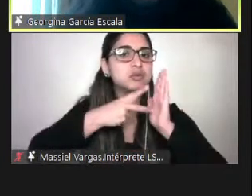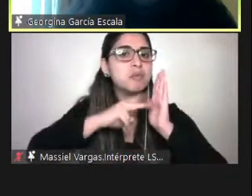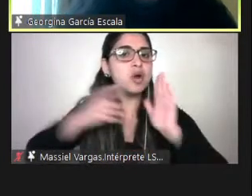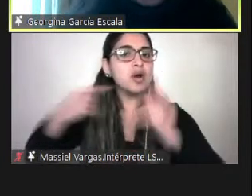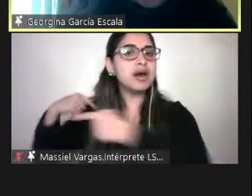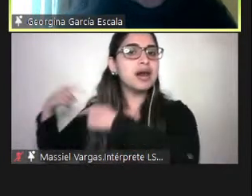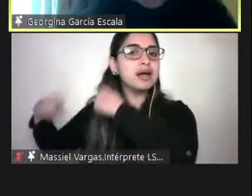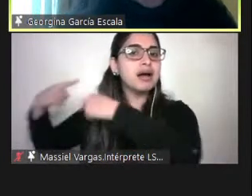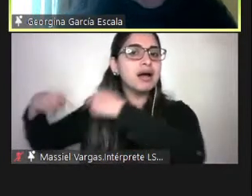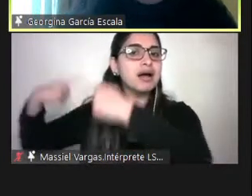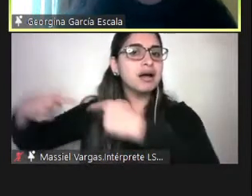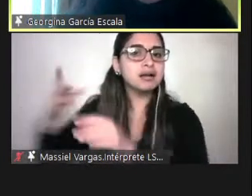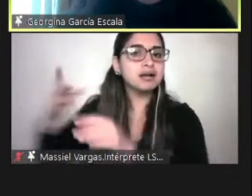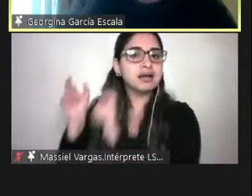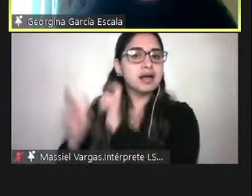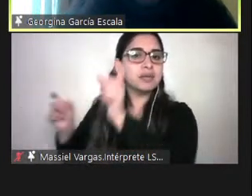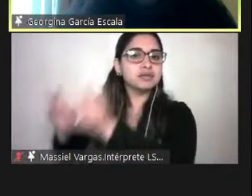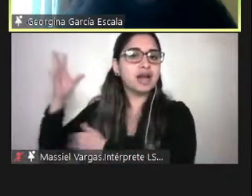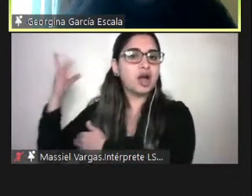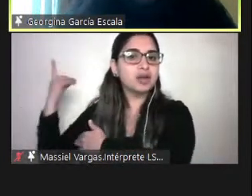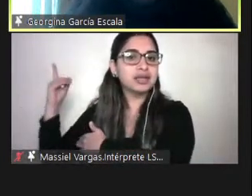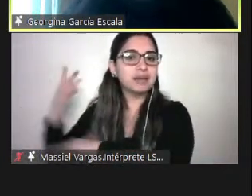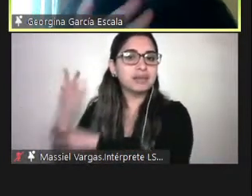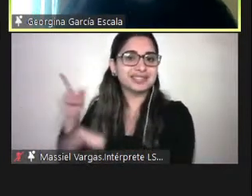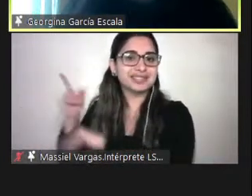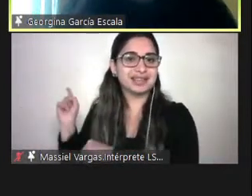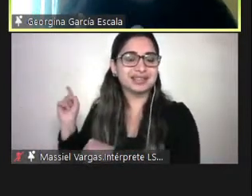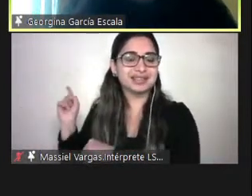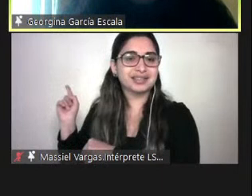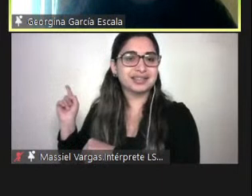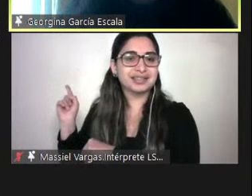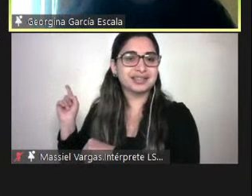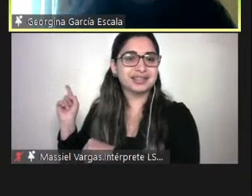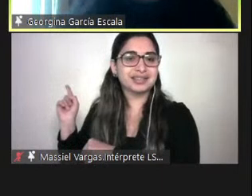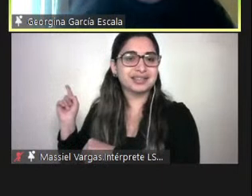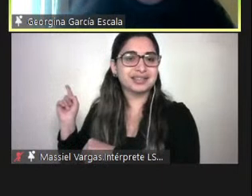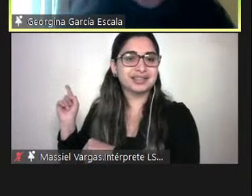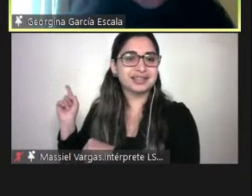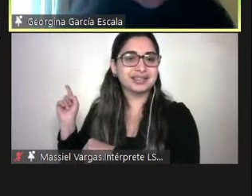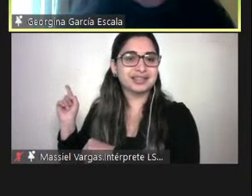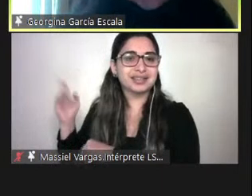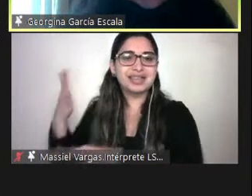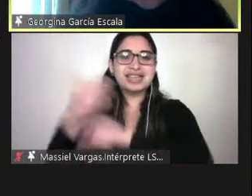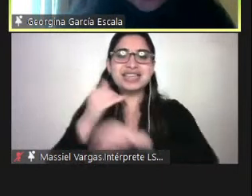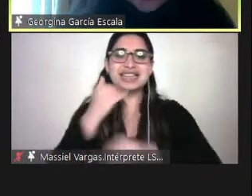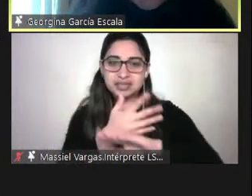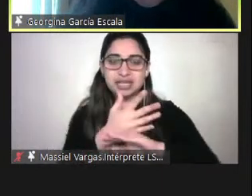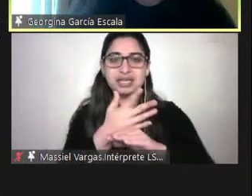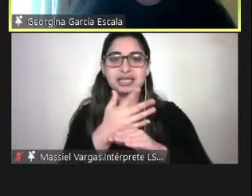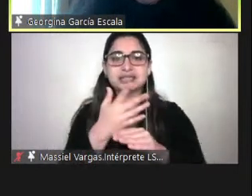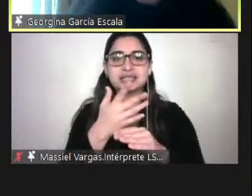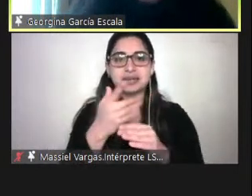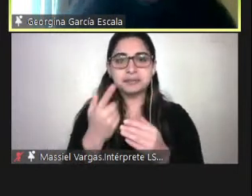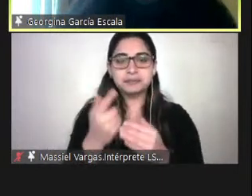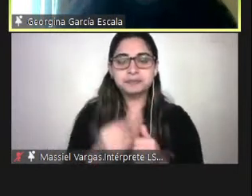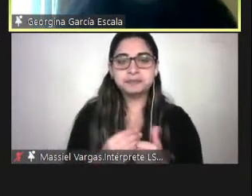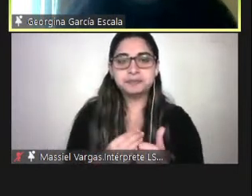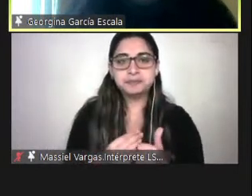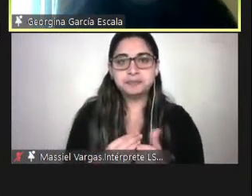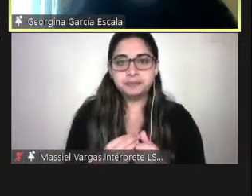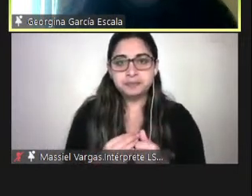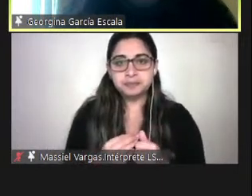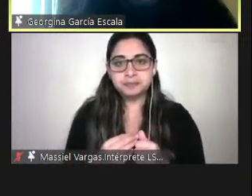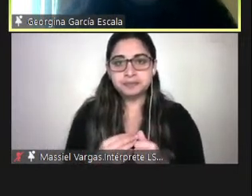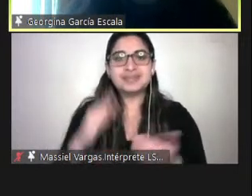han vivido las personas con discapacidad y también la potencialidad y los logros alcanzados. En gestión y